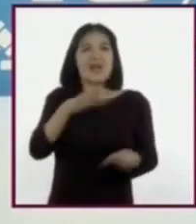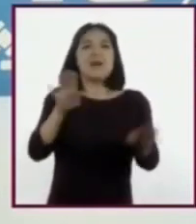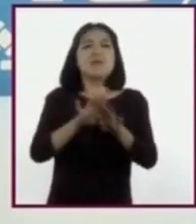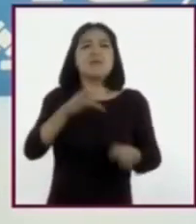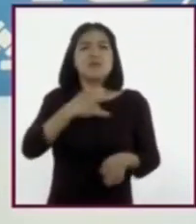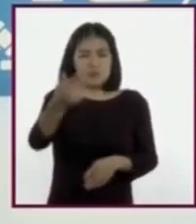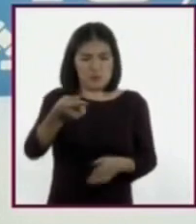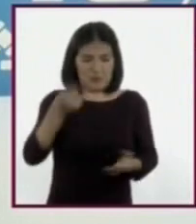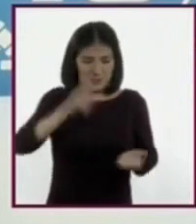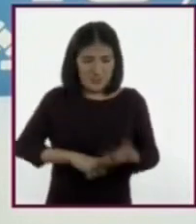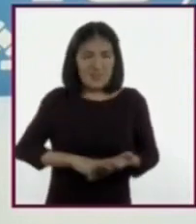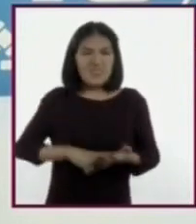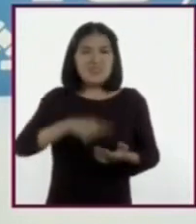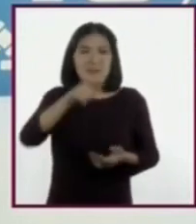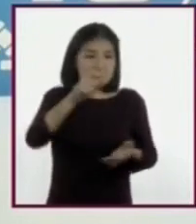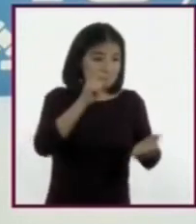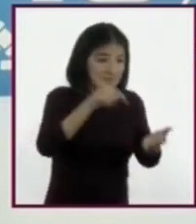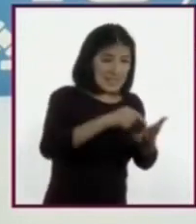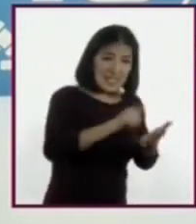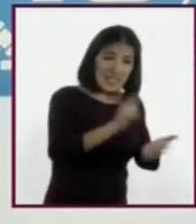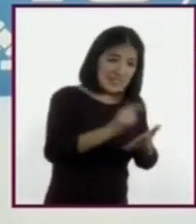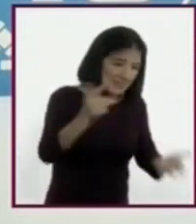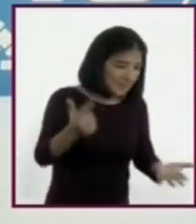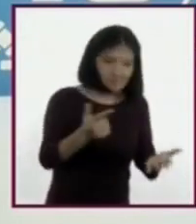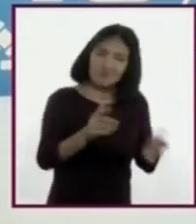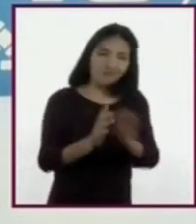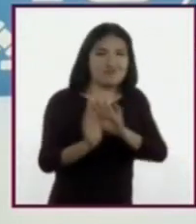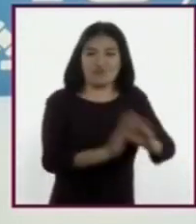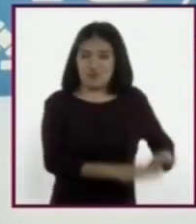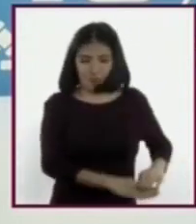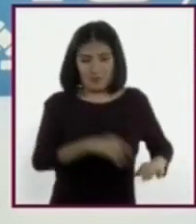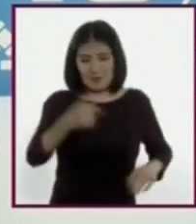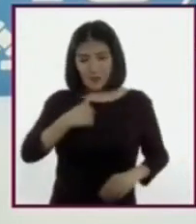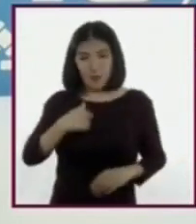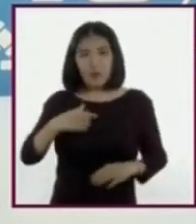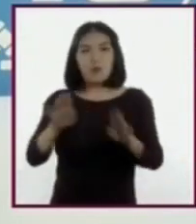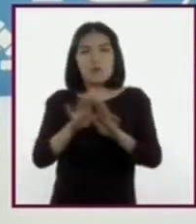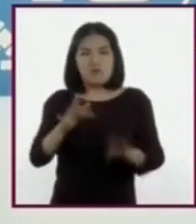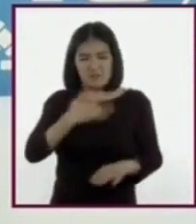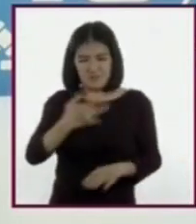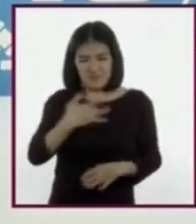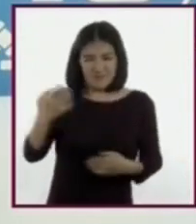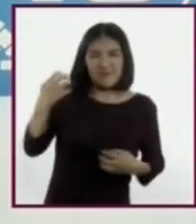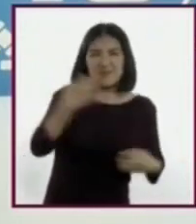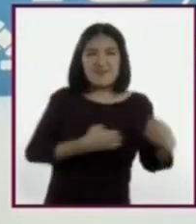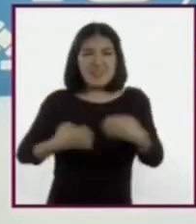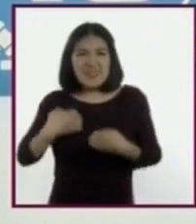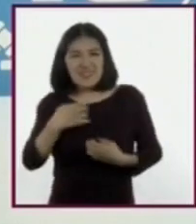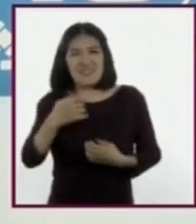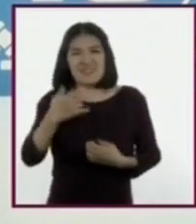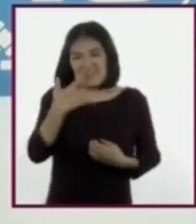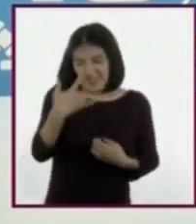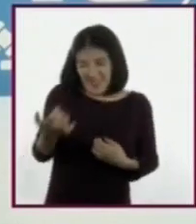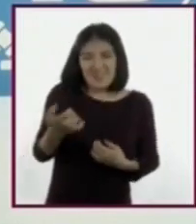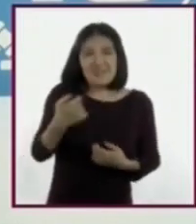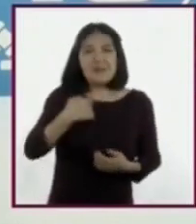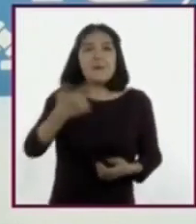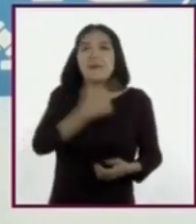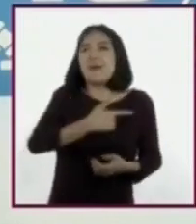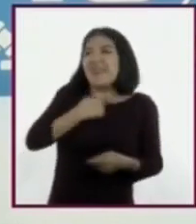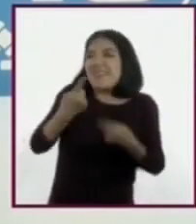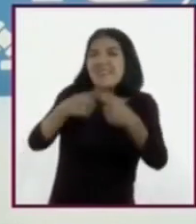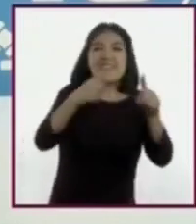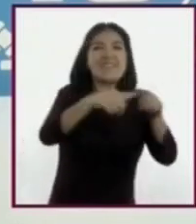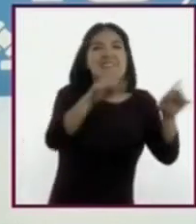dejan de estar solo en los libros. Empezamos a tener sensaciones desconocidas, nuevos intereses, a ser más